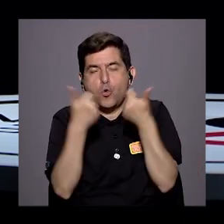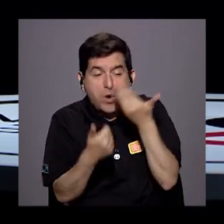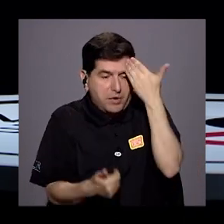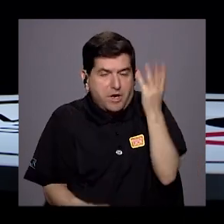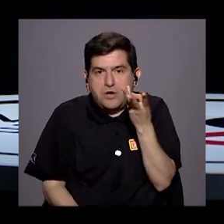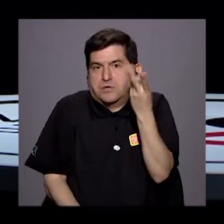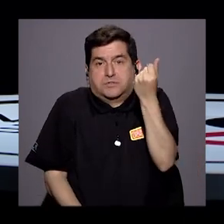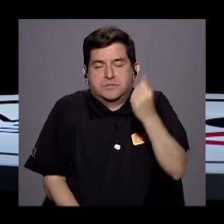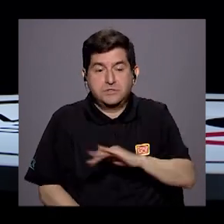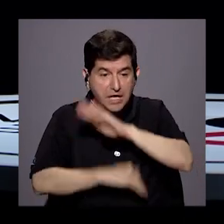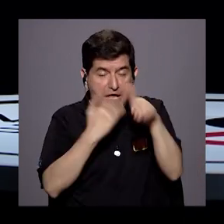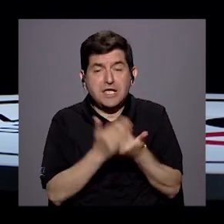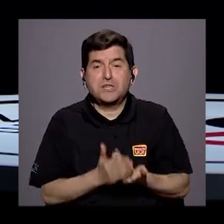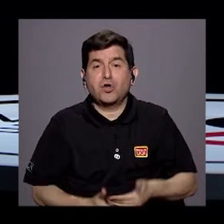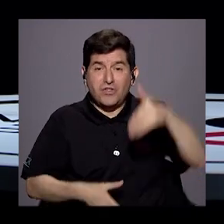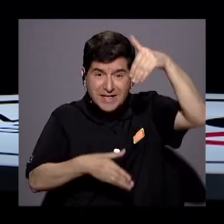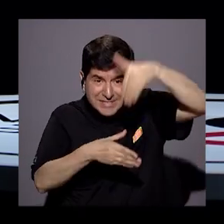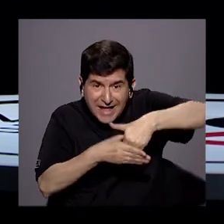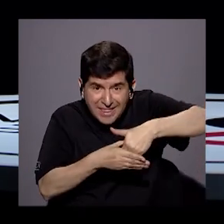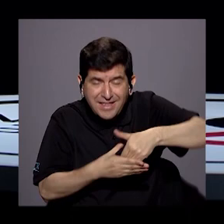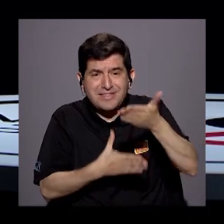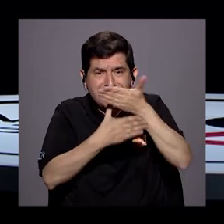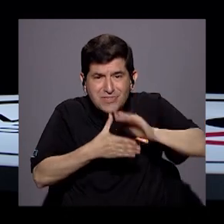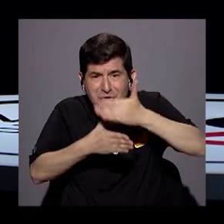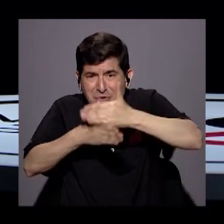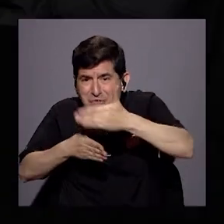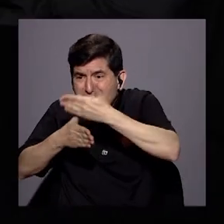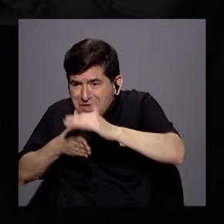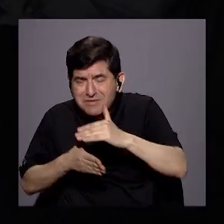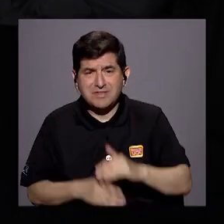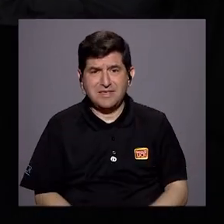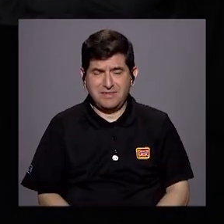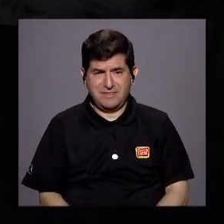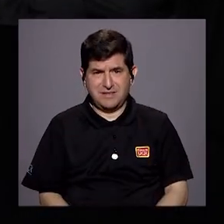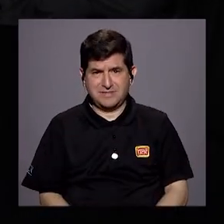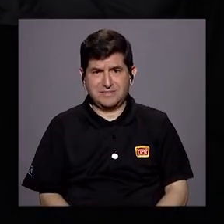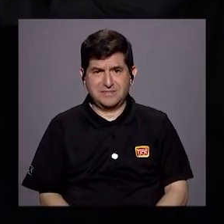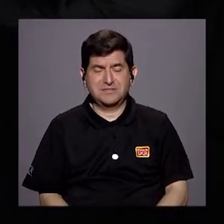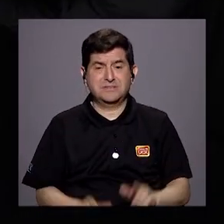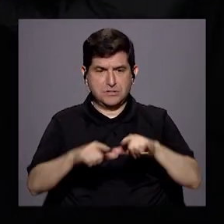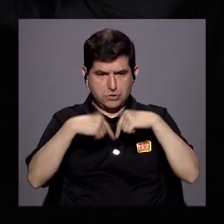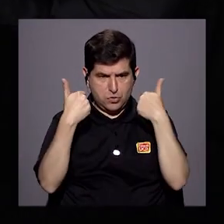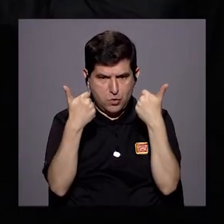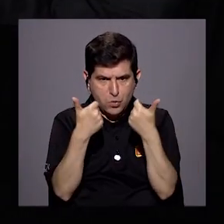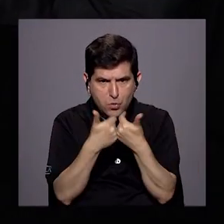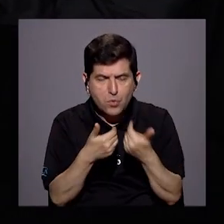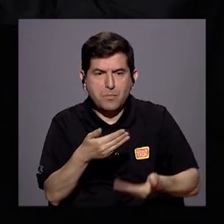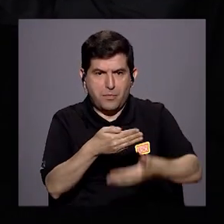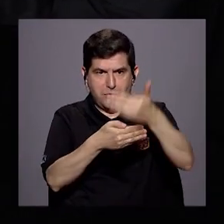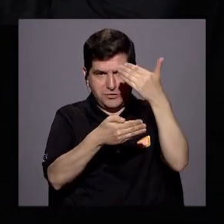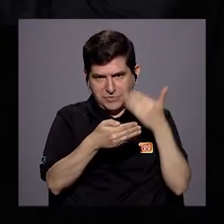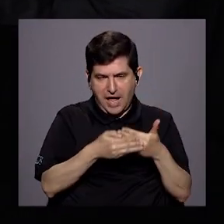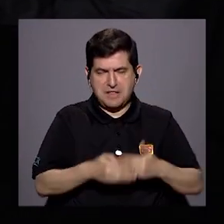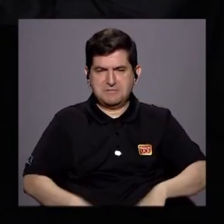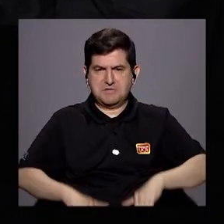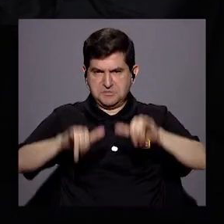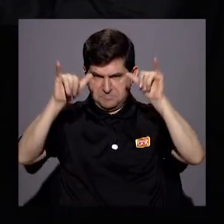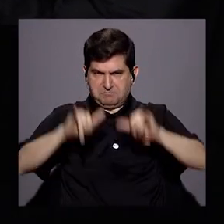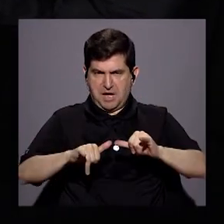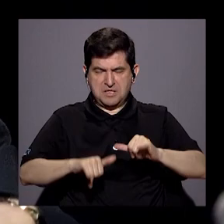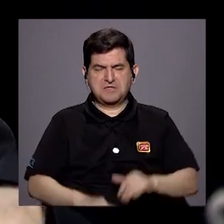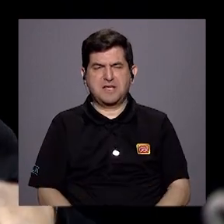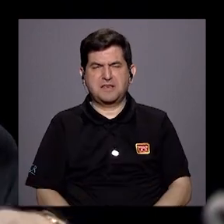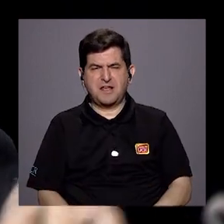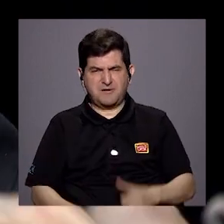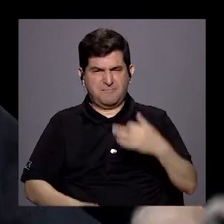ni cuántas son, y todas divididas en pedazos. Ni siquiera la fracción de los partidos que anteriormente se mantenían